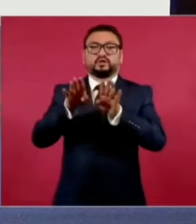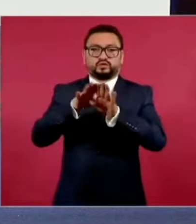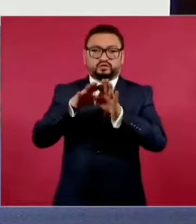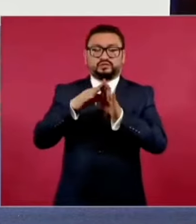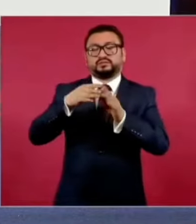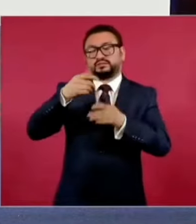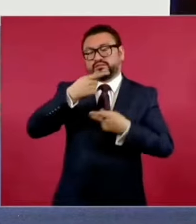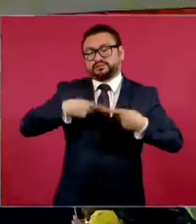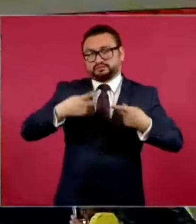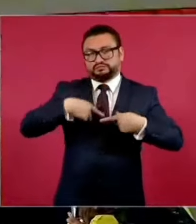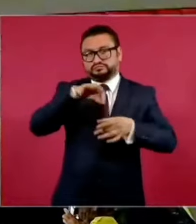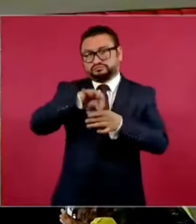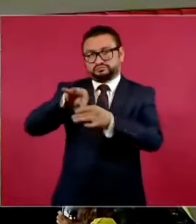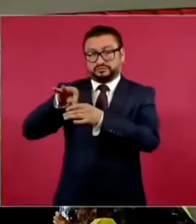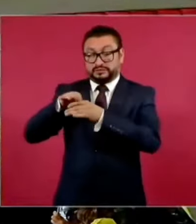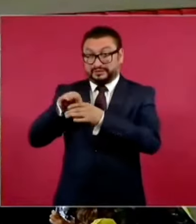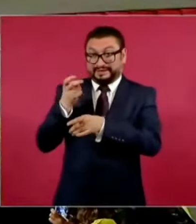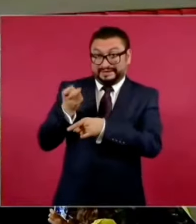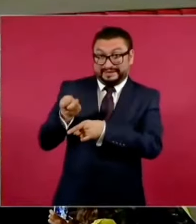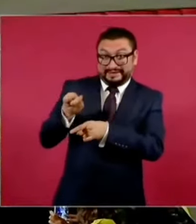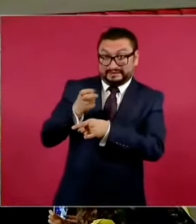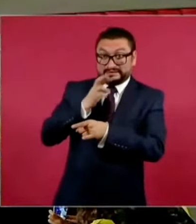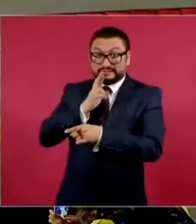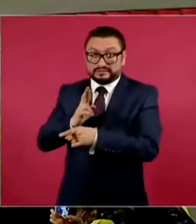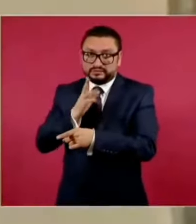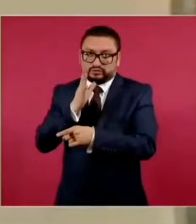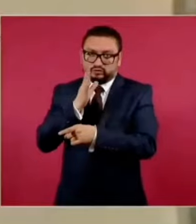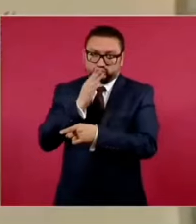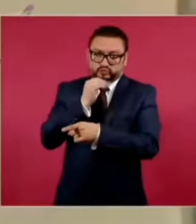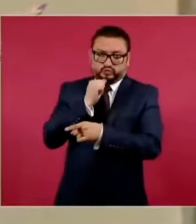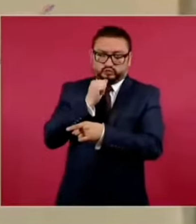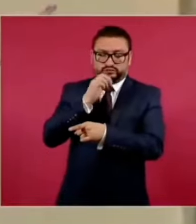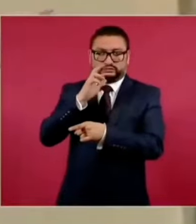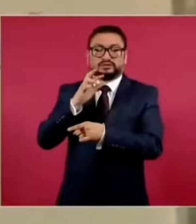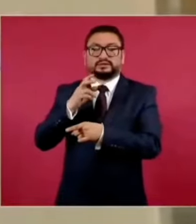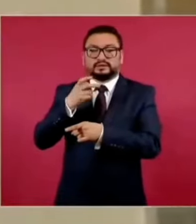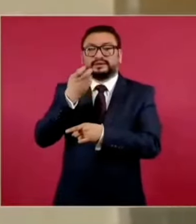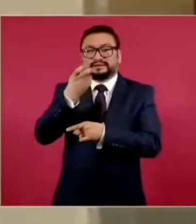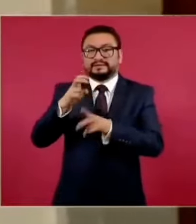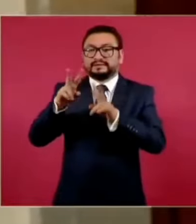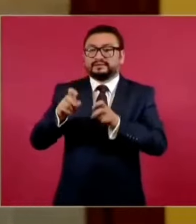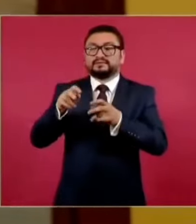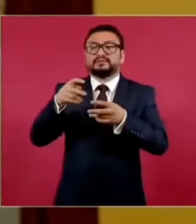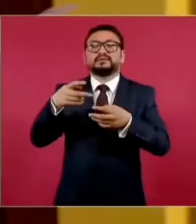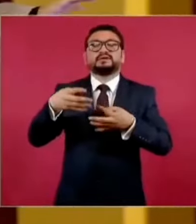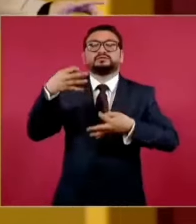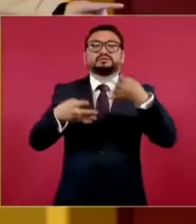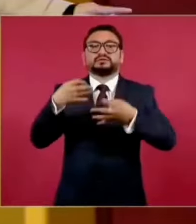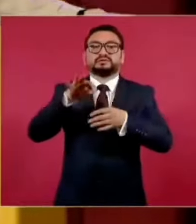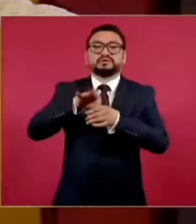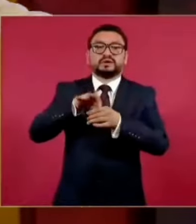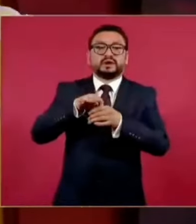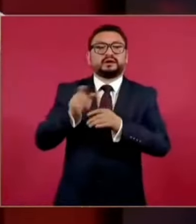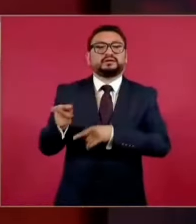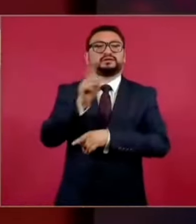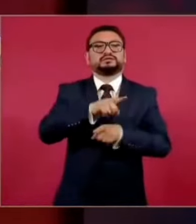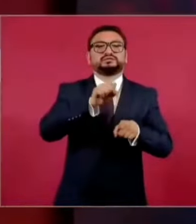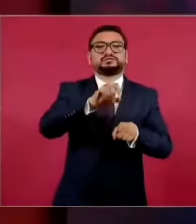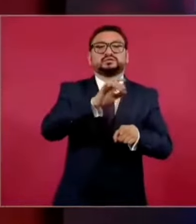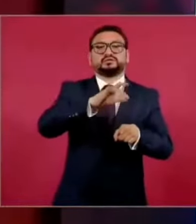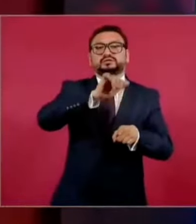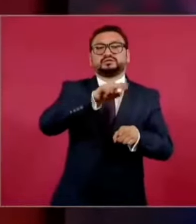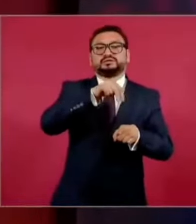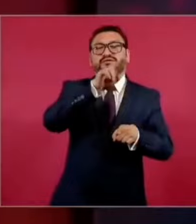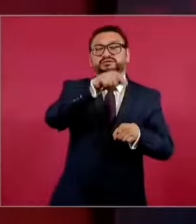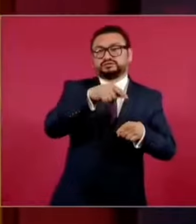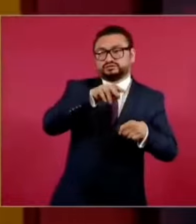voto popular. Así que en el caso del Tribunal Electoral le tocará a la Suprema Corte de Justicia de la